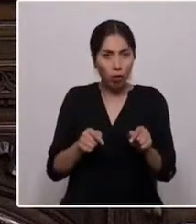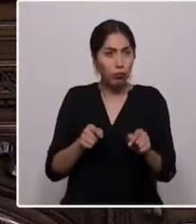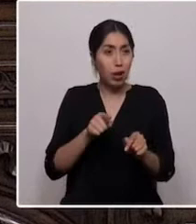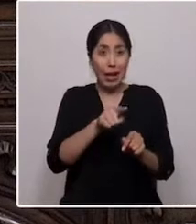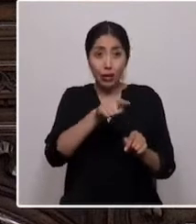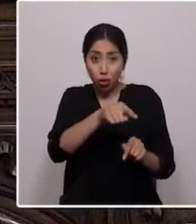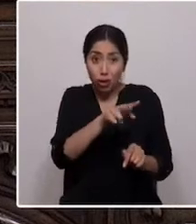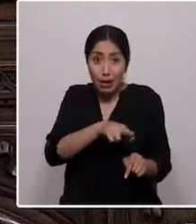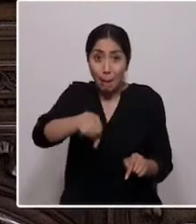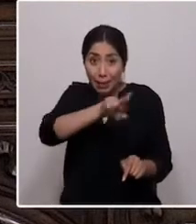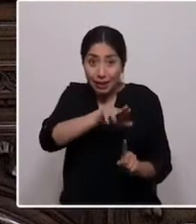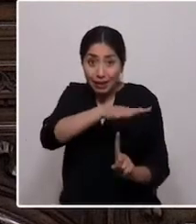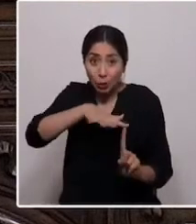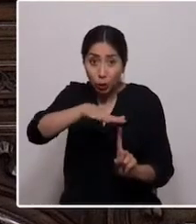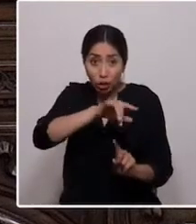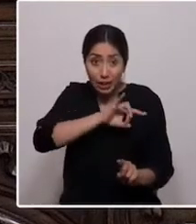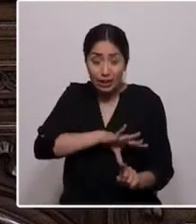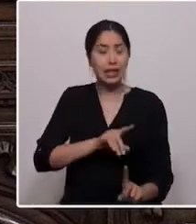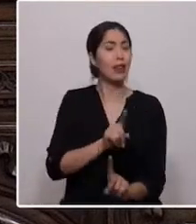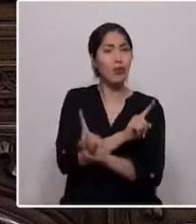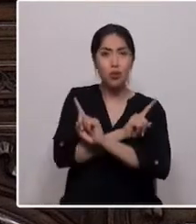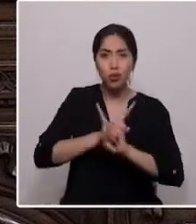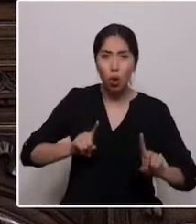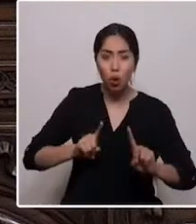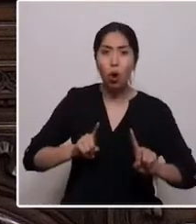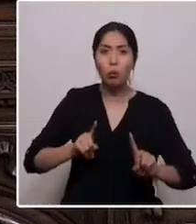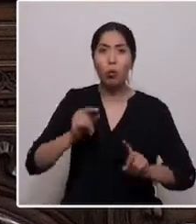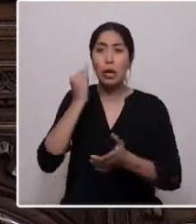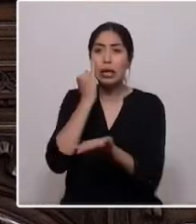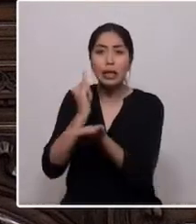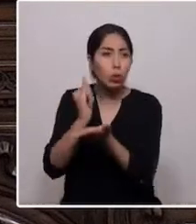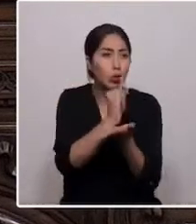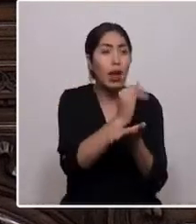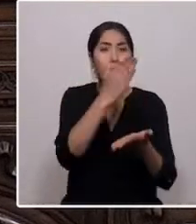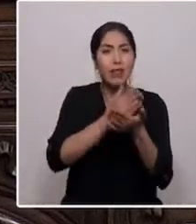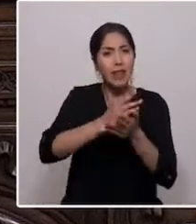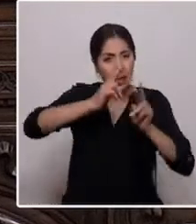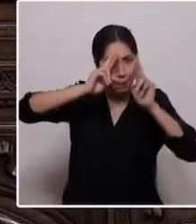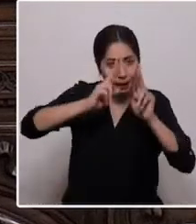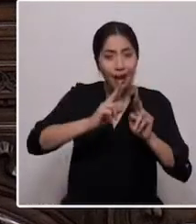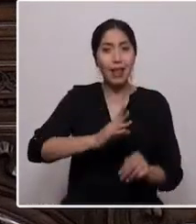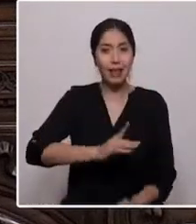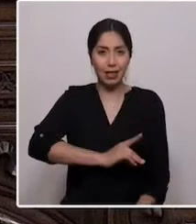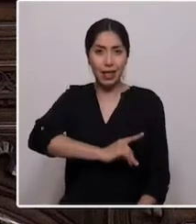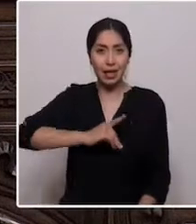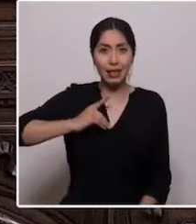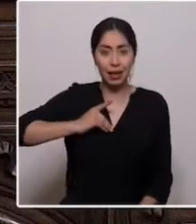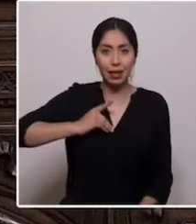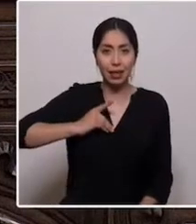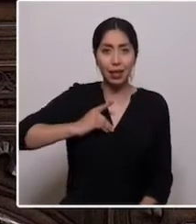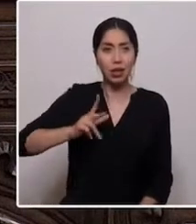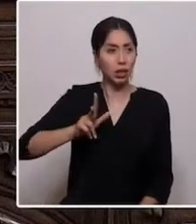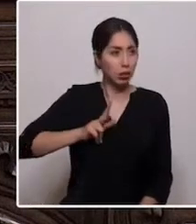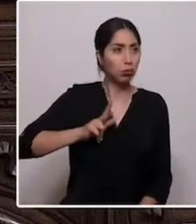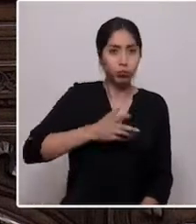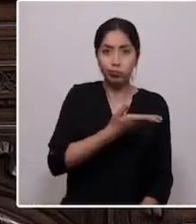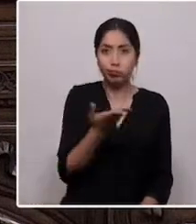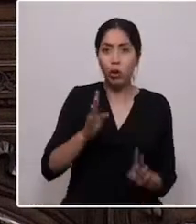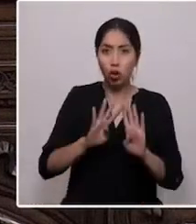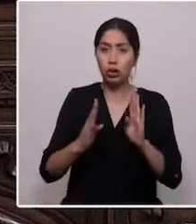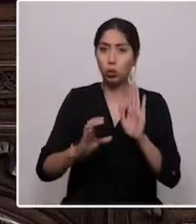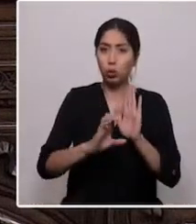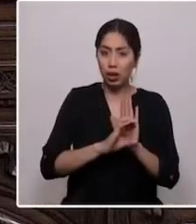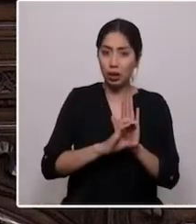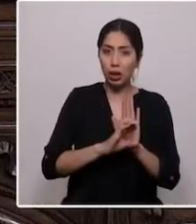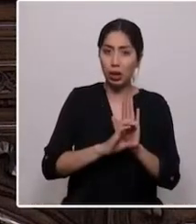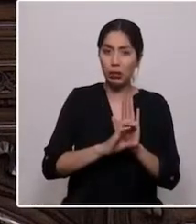ocurrir en el Chile del futuro, con instituciones respetuosas de la dignidad, señoras y señores constituyentes, para que